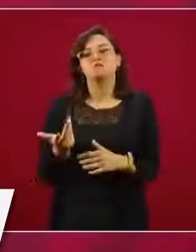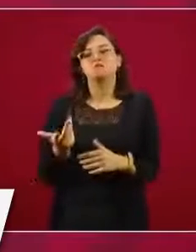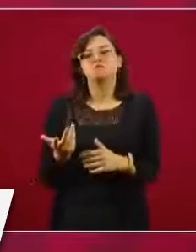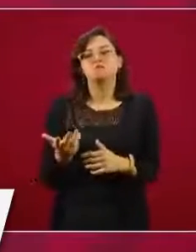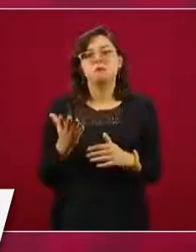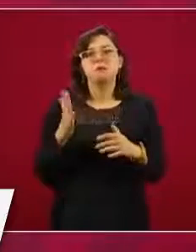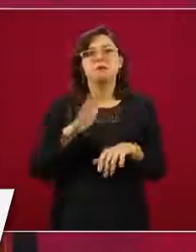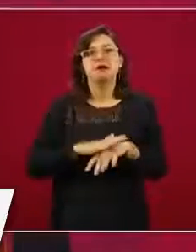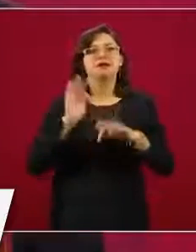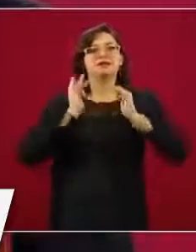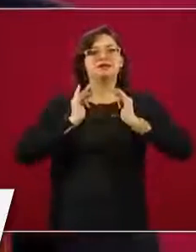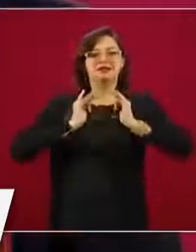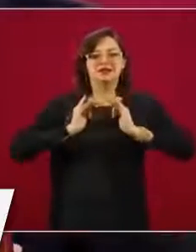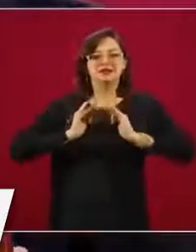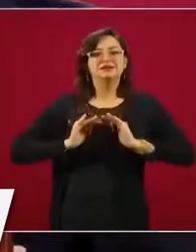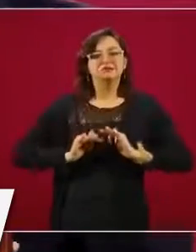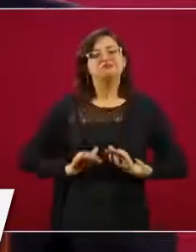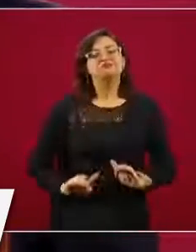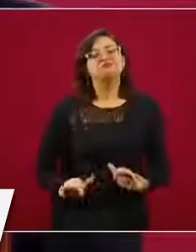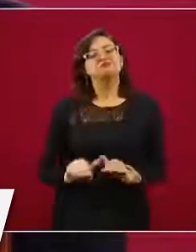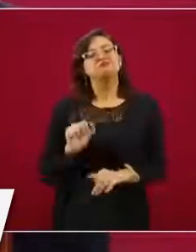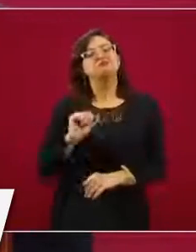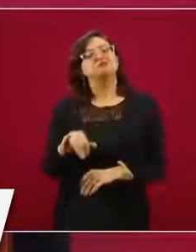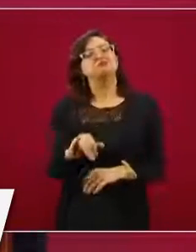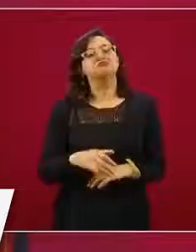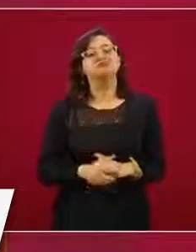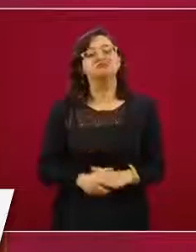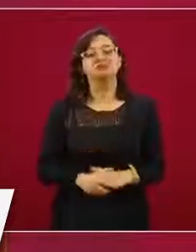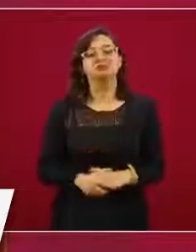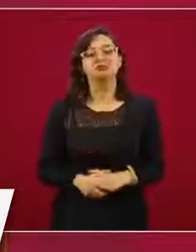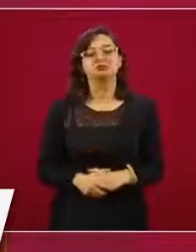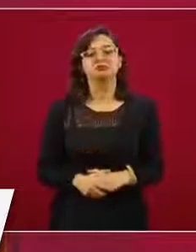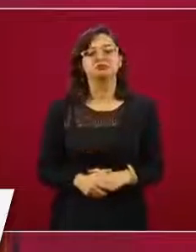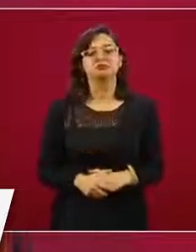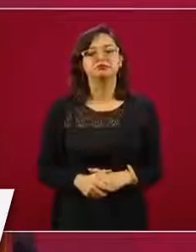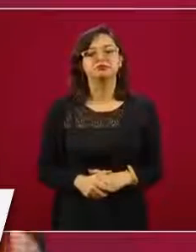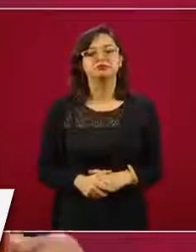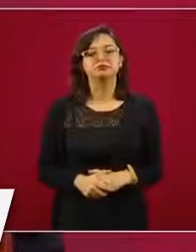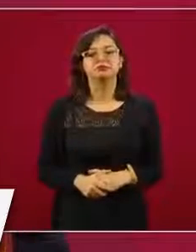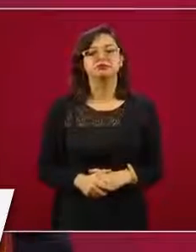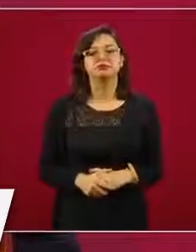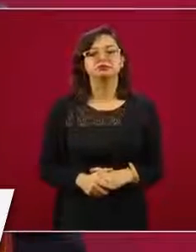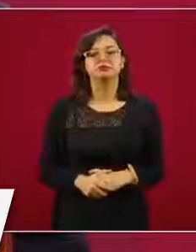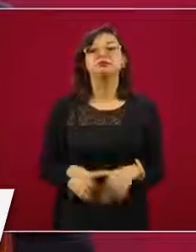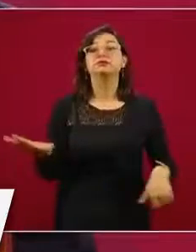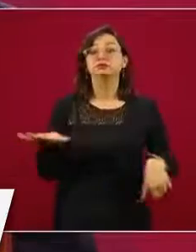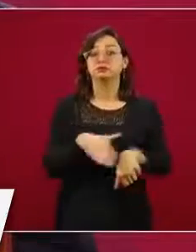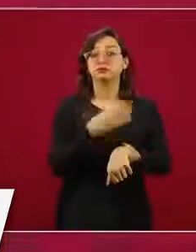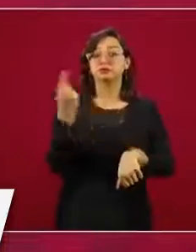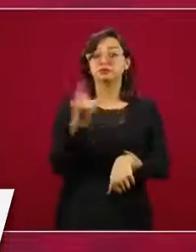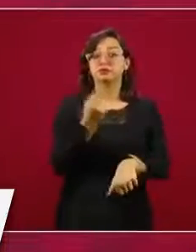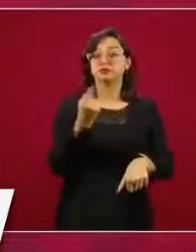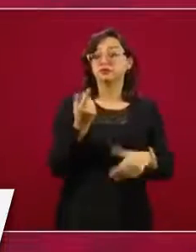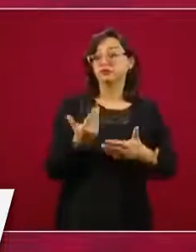tranquilos, porque sí pasamos momentos